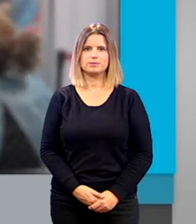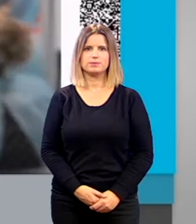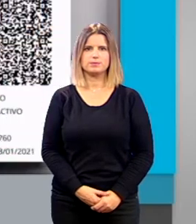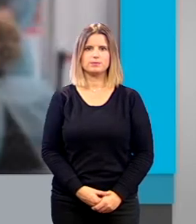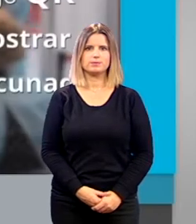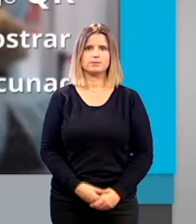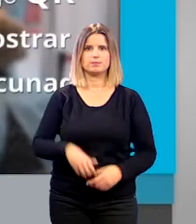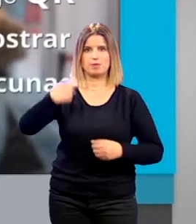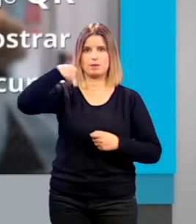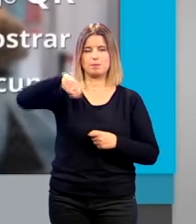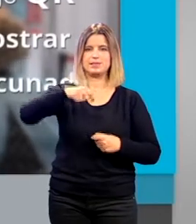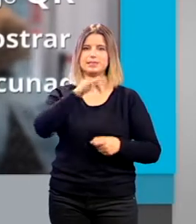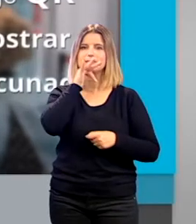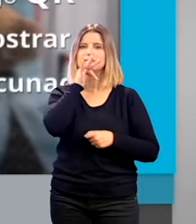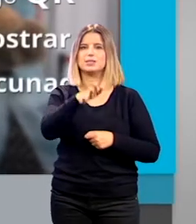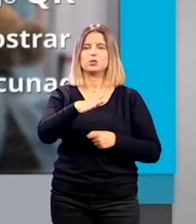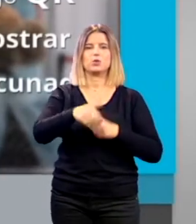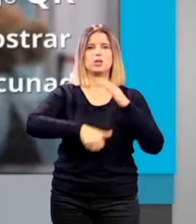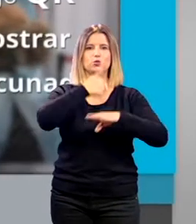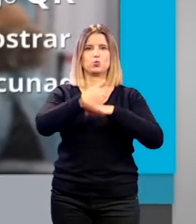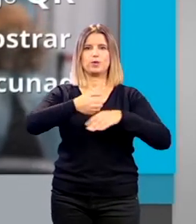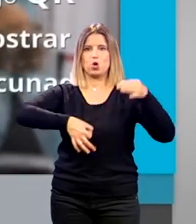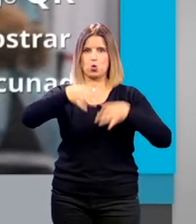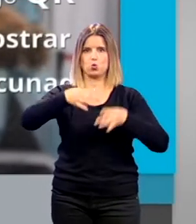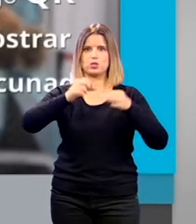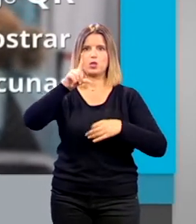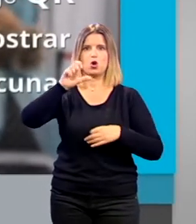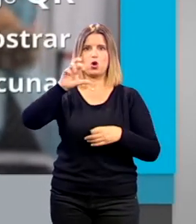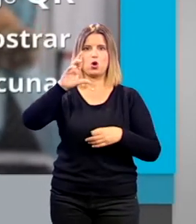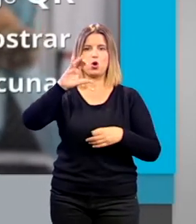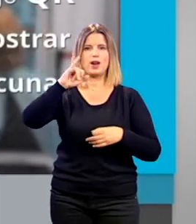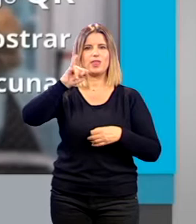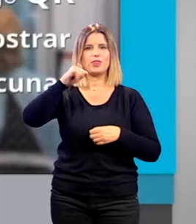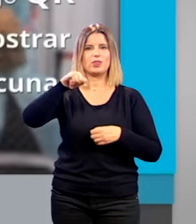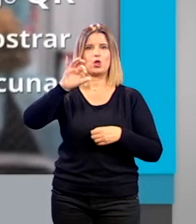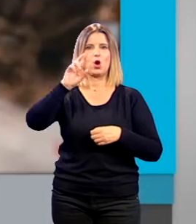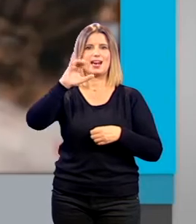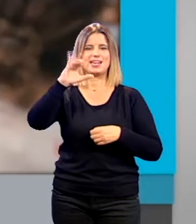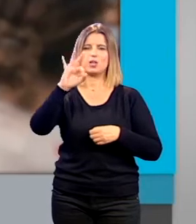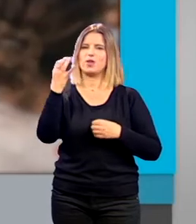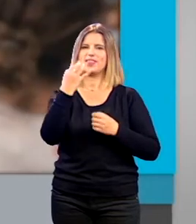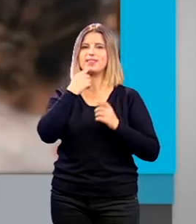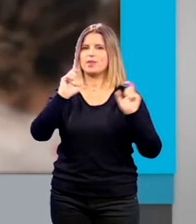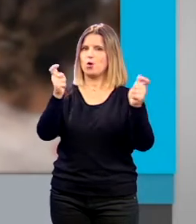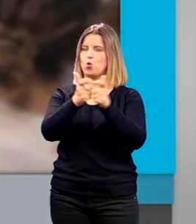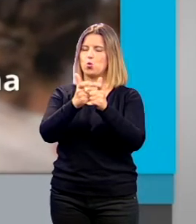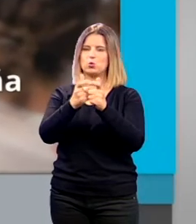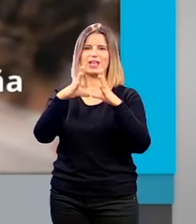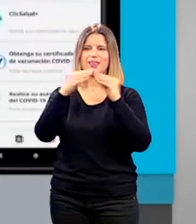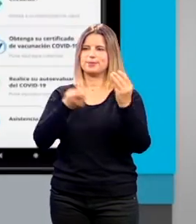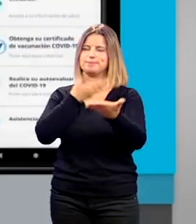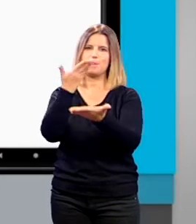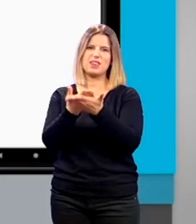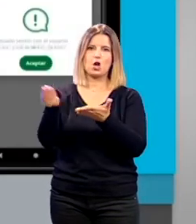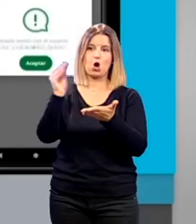El presidente del Tribunal Superior de Justicia de Andalucía Lorenzo del Río ha expuesto que la Junta tendrá que volver a solicitar la autorización judicial para pedir